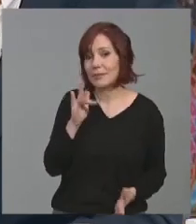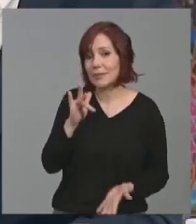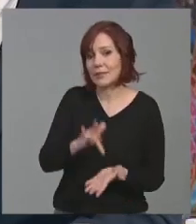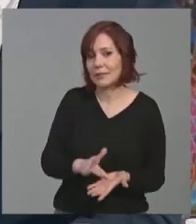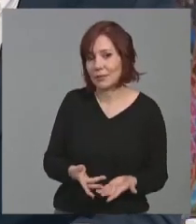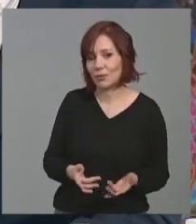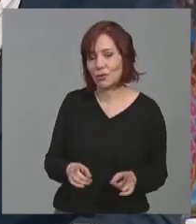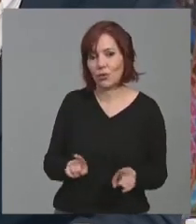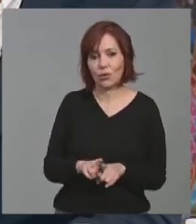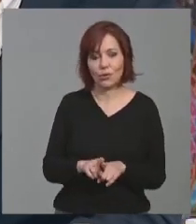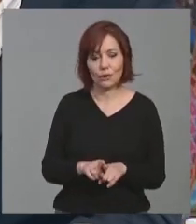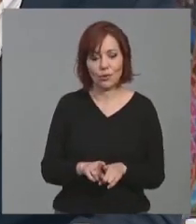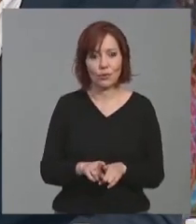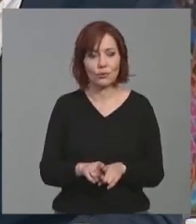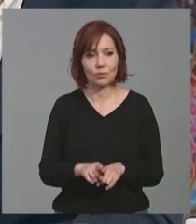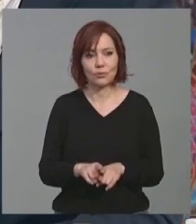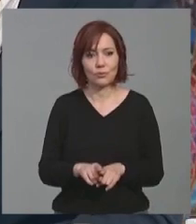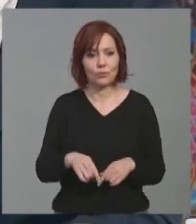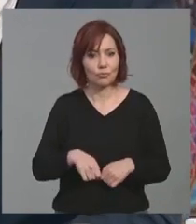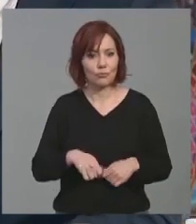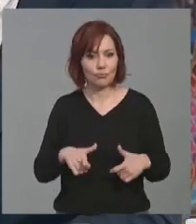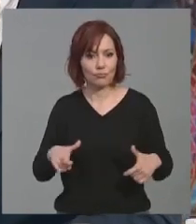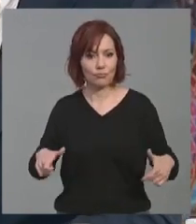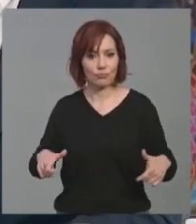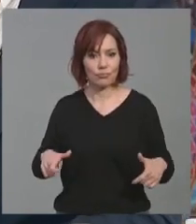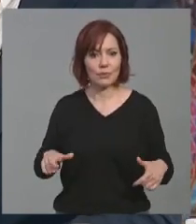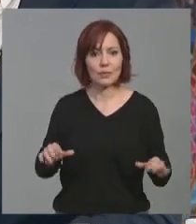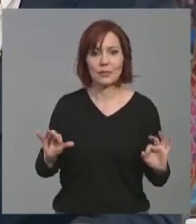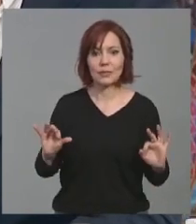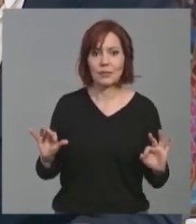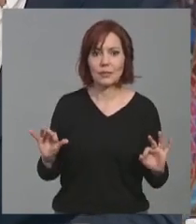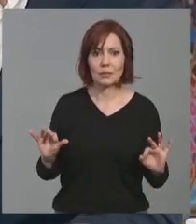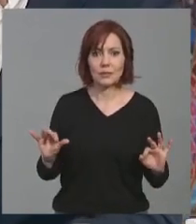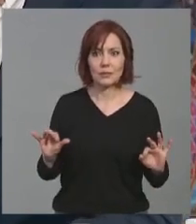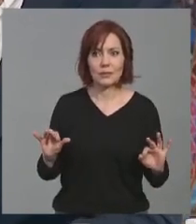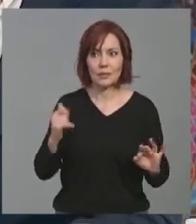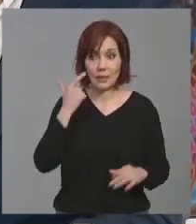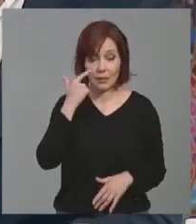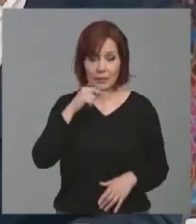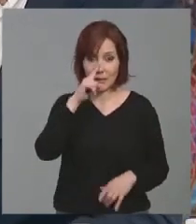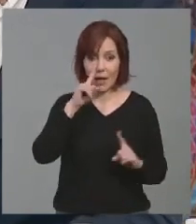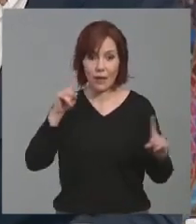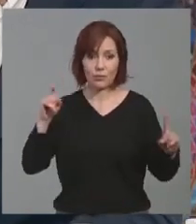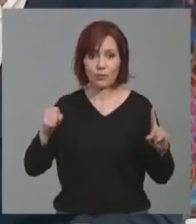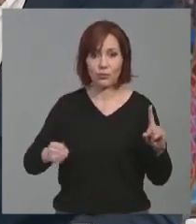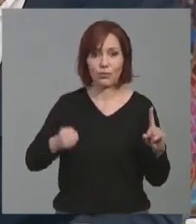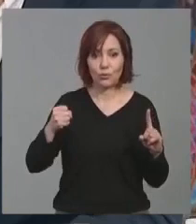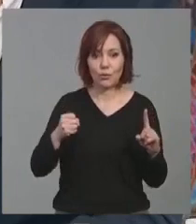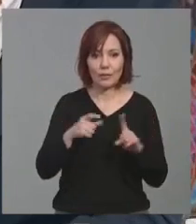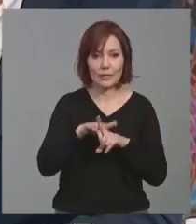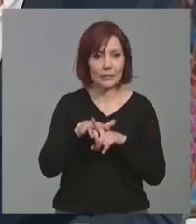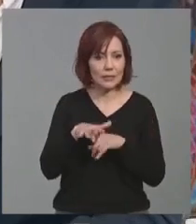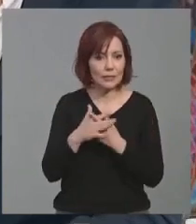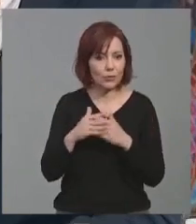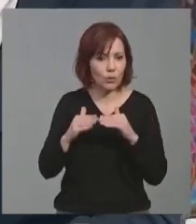es verdad que es un destino en crecimiento, en creación, pero que yo creo que este año jubilar va a ser el momento de dar un salto,